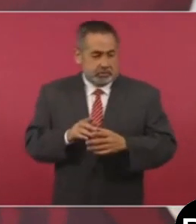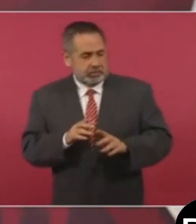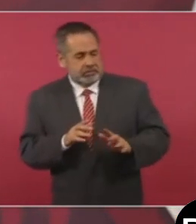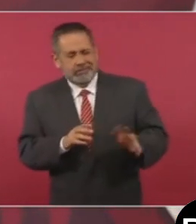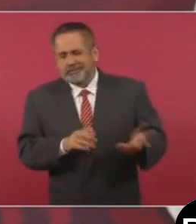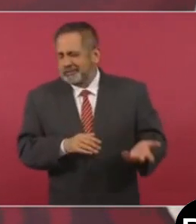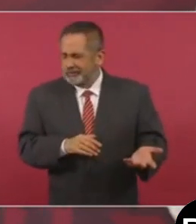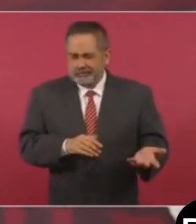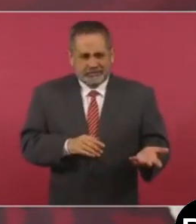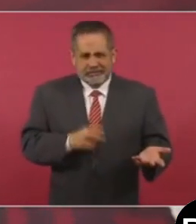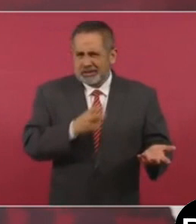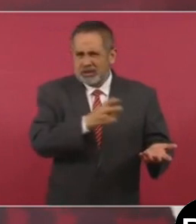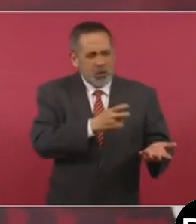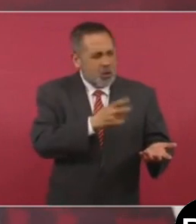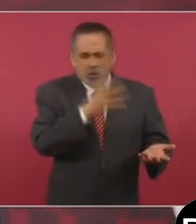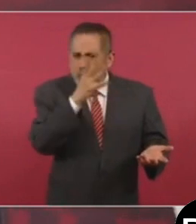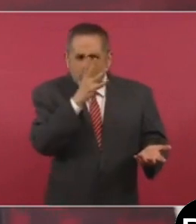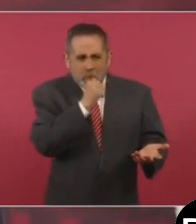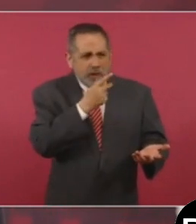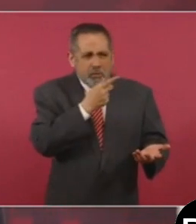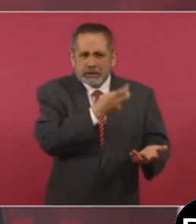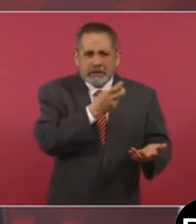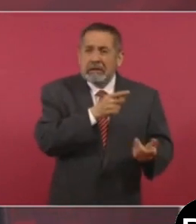Eso no se le puede decir a nadie.